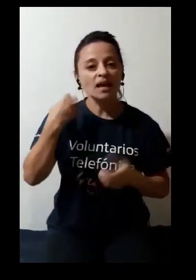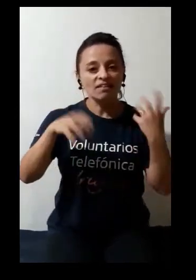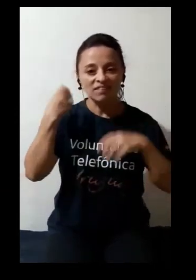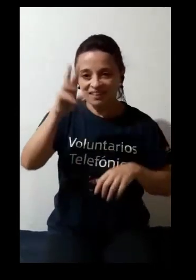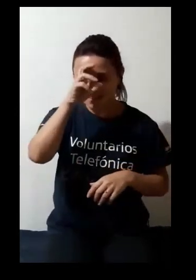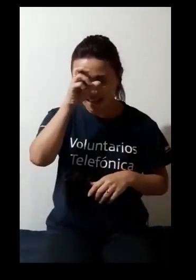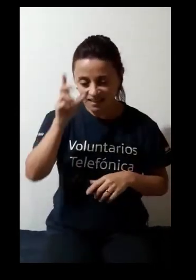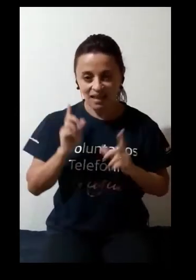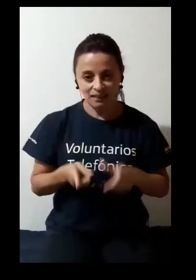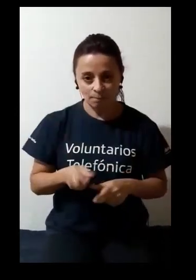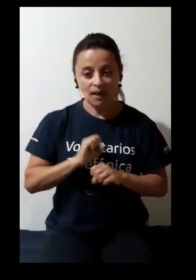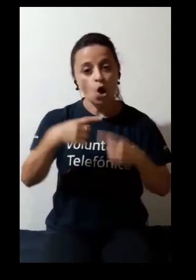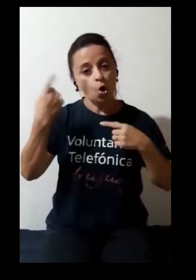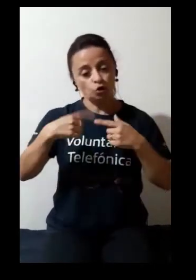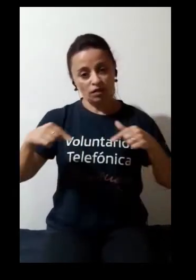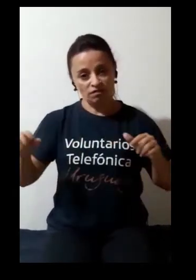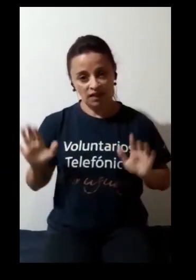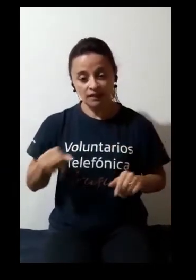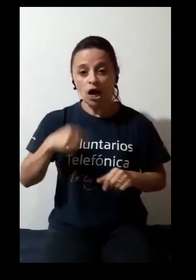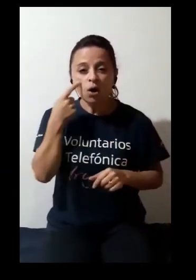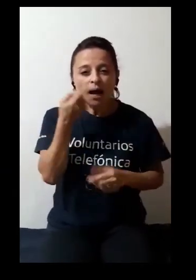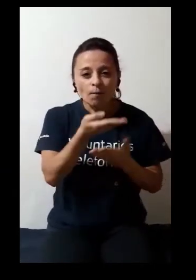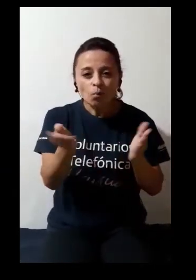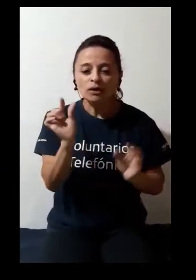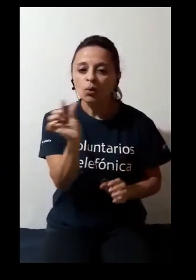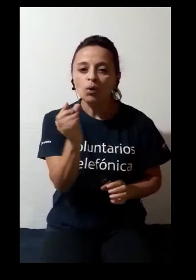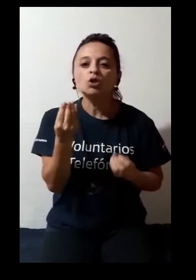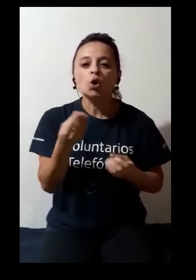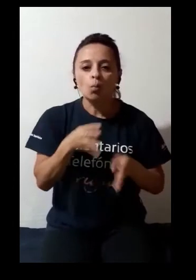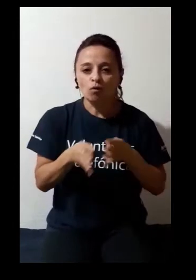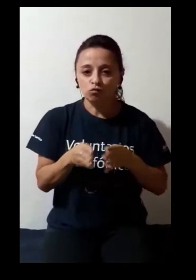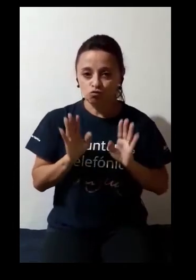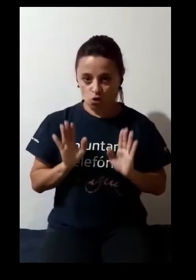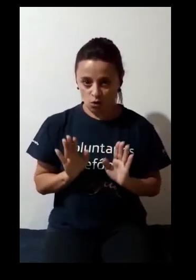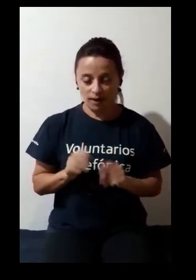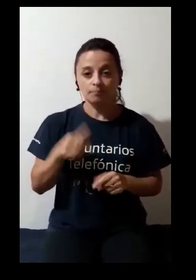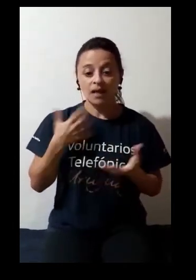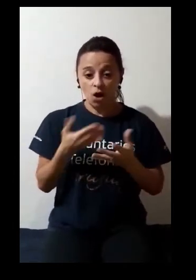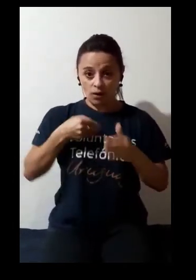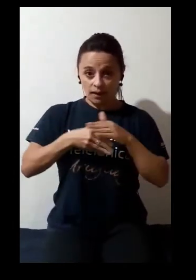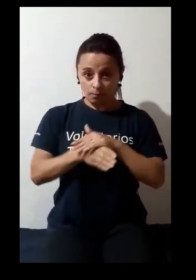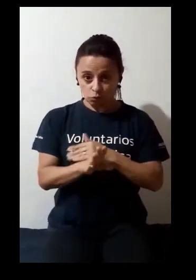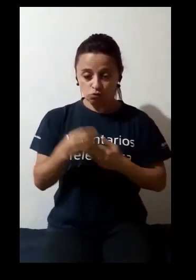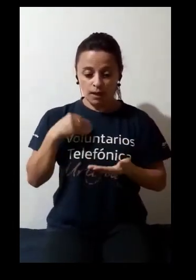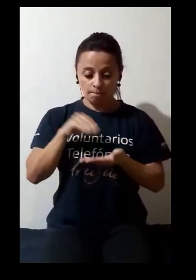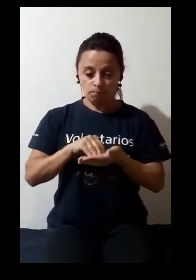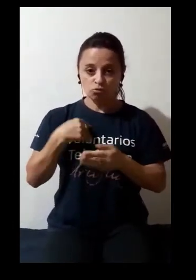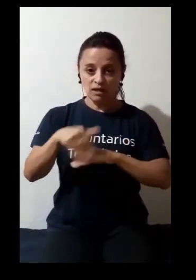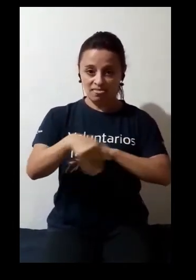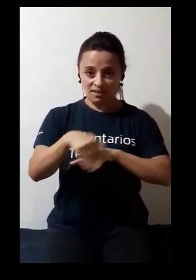voy a mostrar un poquito cómo funciona. Bueno, una vez que ingresé y puse mi dirección, estoy viendo los